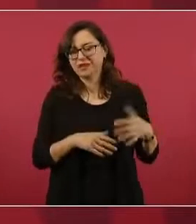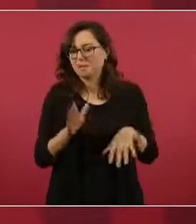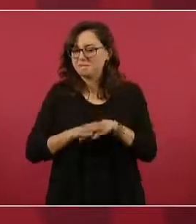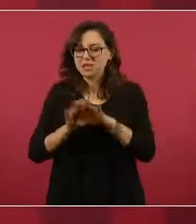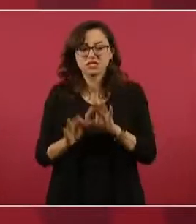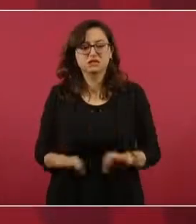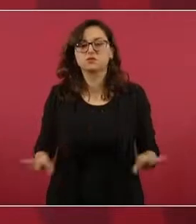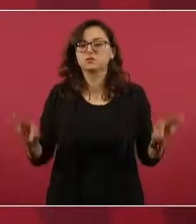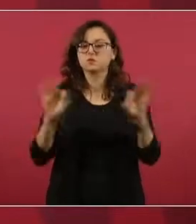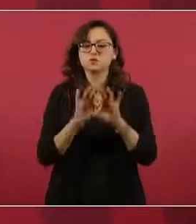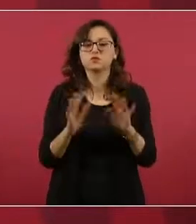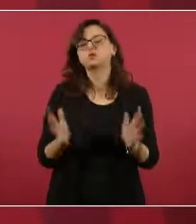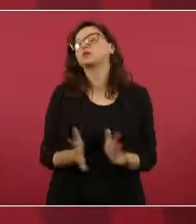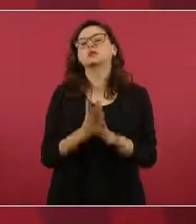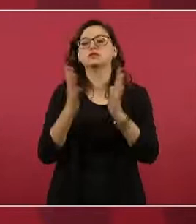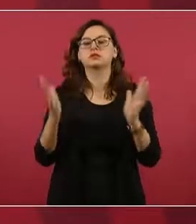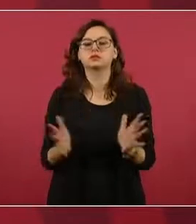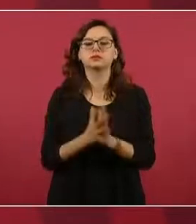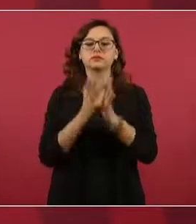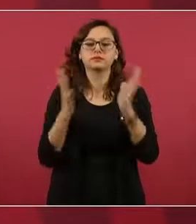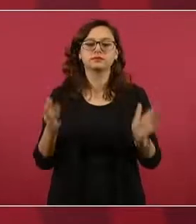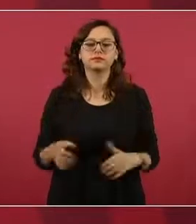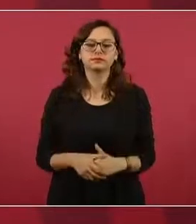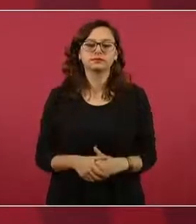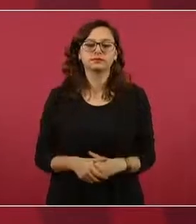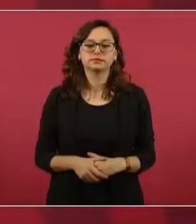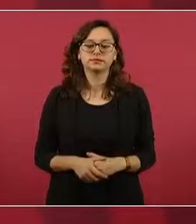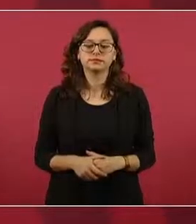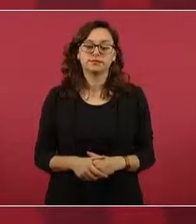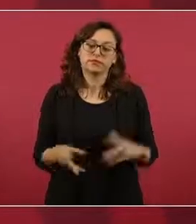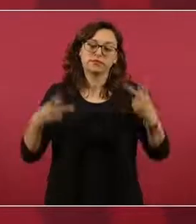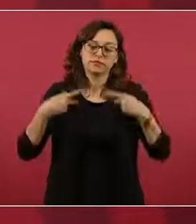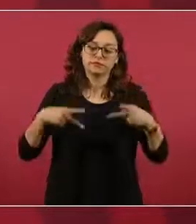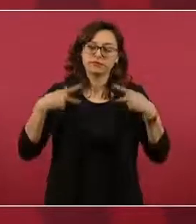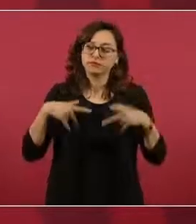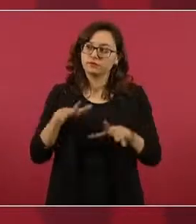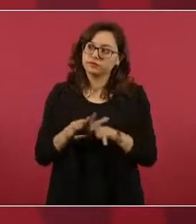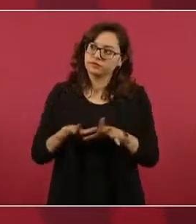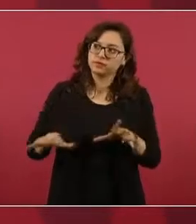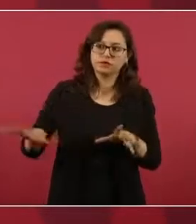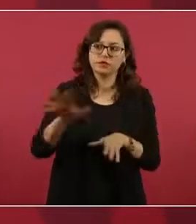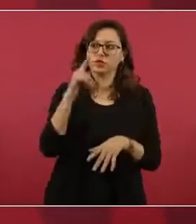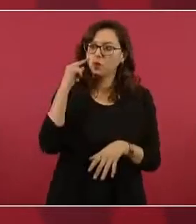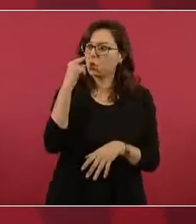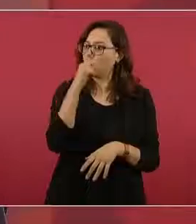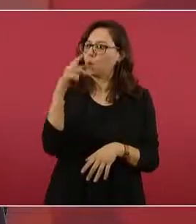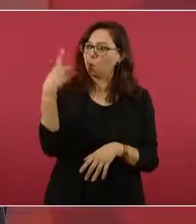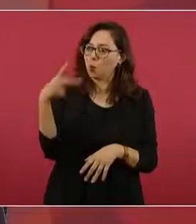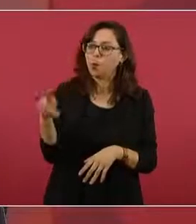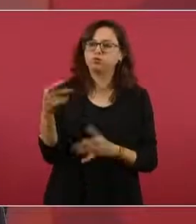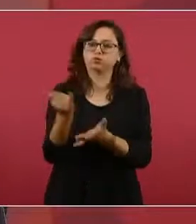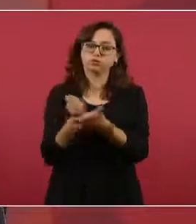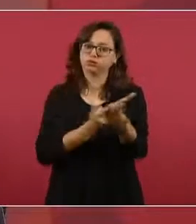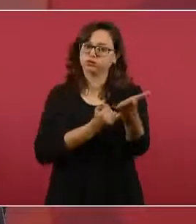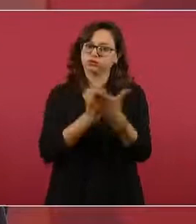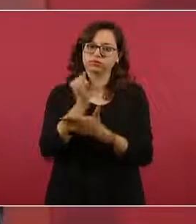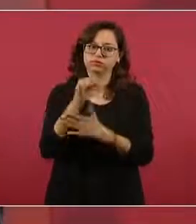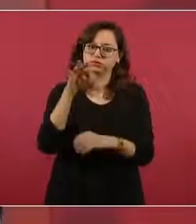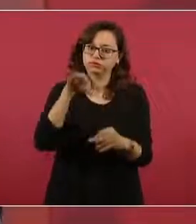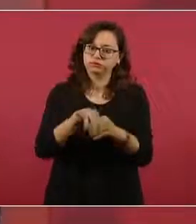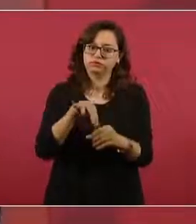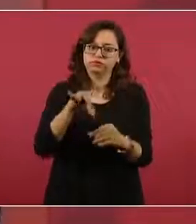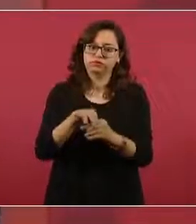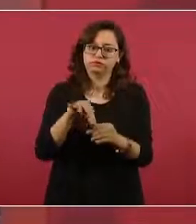Y que sean los ciudadanos y